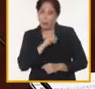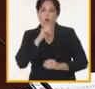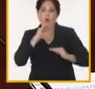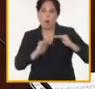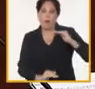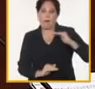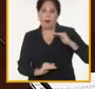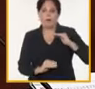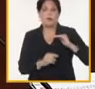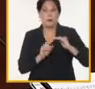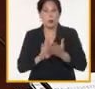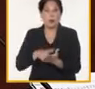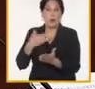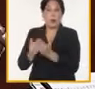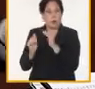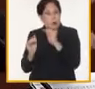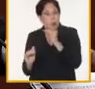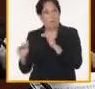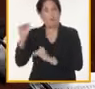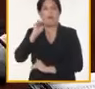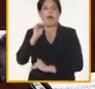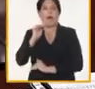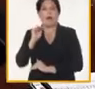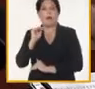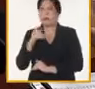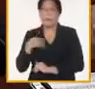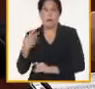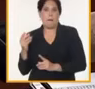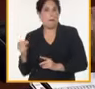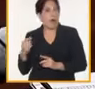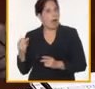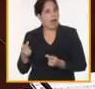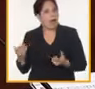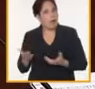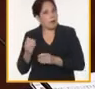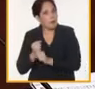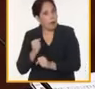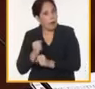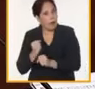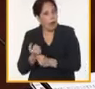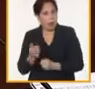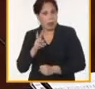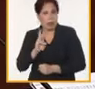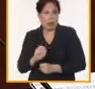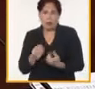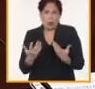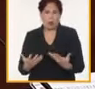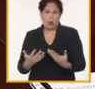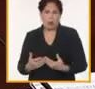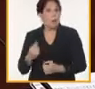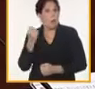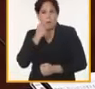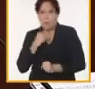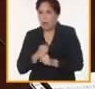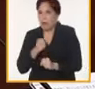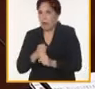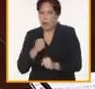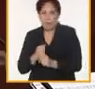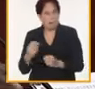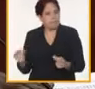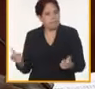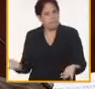propuesta a partir de la necesidad ya eso ya moviliza y eso nos obliga a trabajar todavía con mayor intensidad por lo tanto fue decisivo